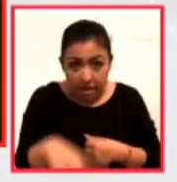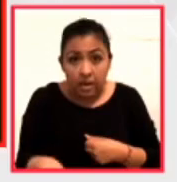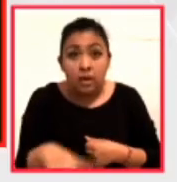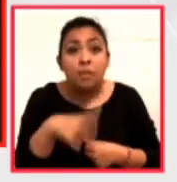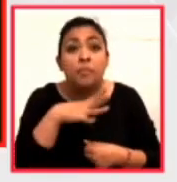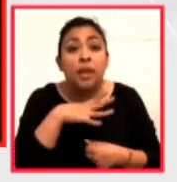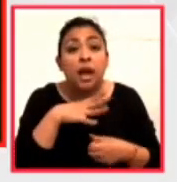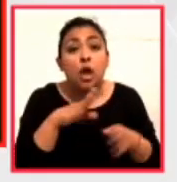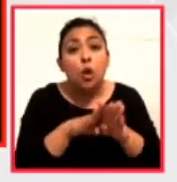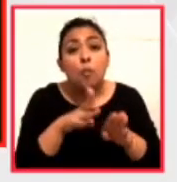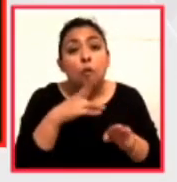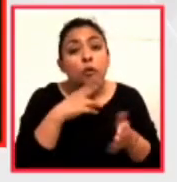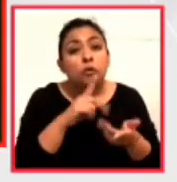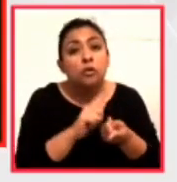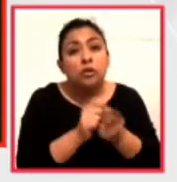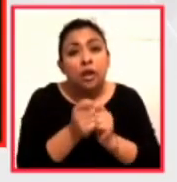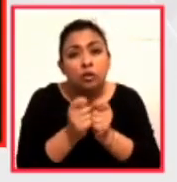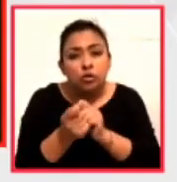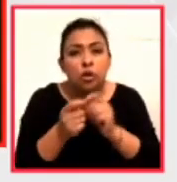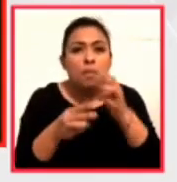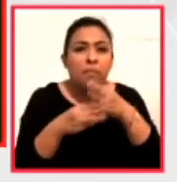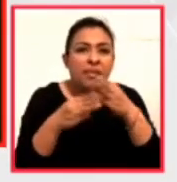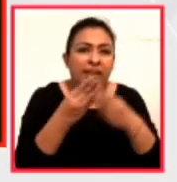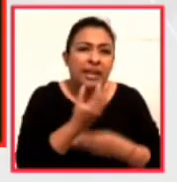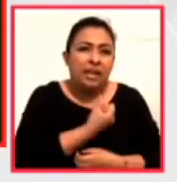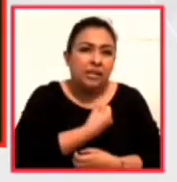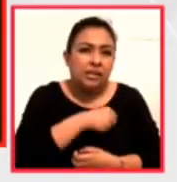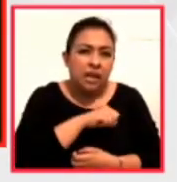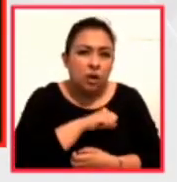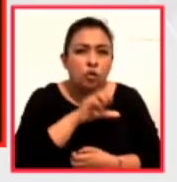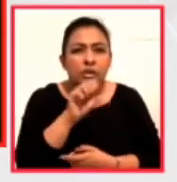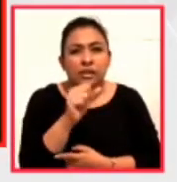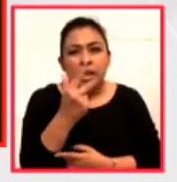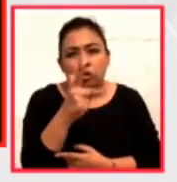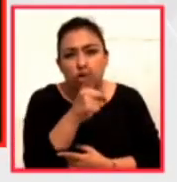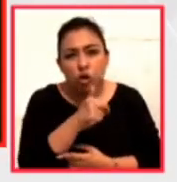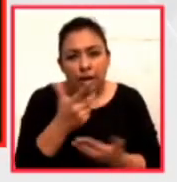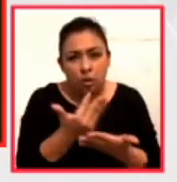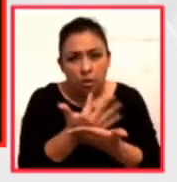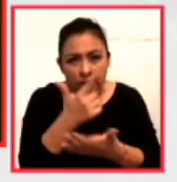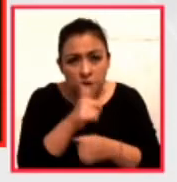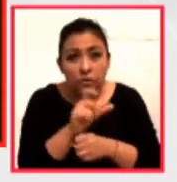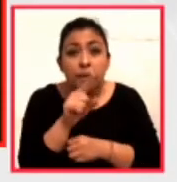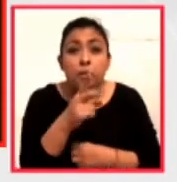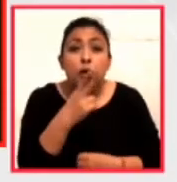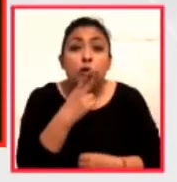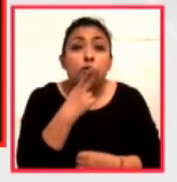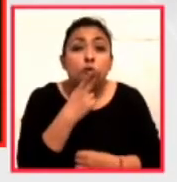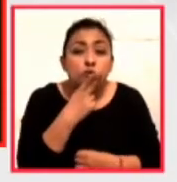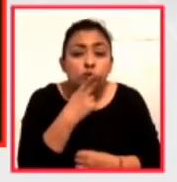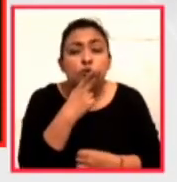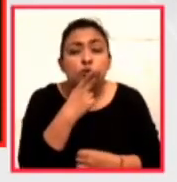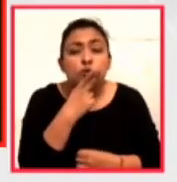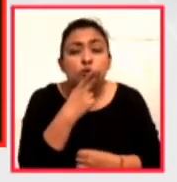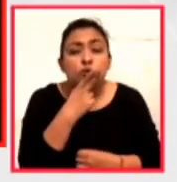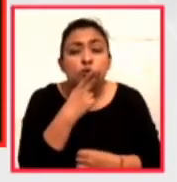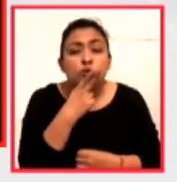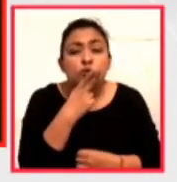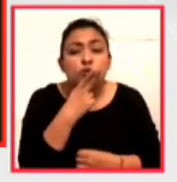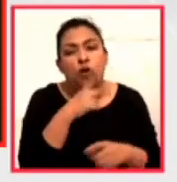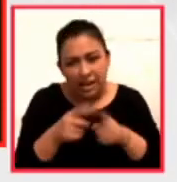traducción de los materiales de salud a las 68 lenguas nacionales, a partir de la utilización de herramientas de